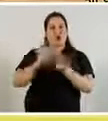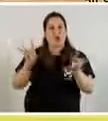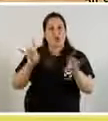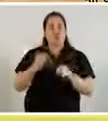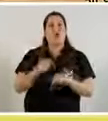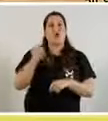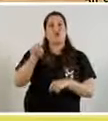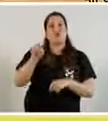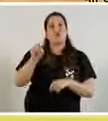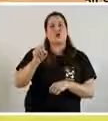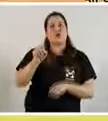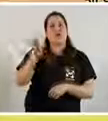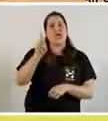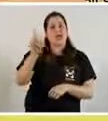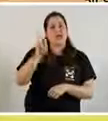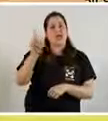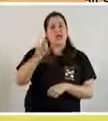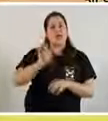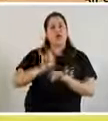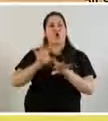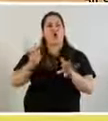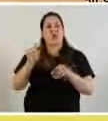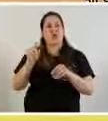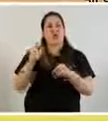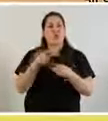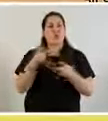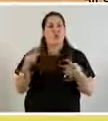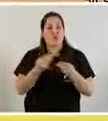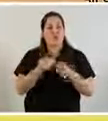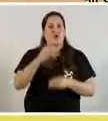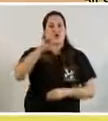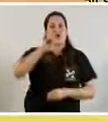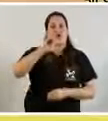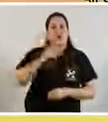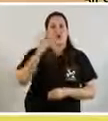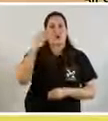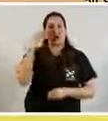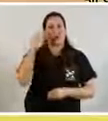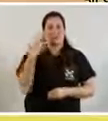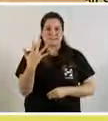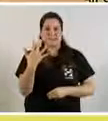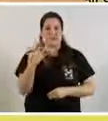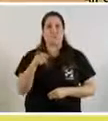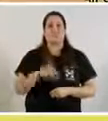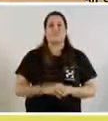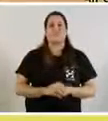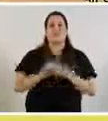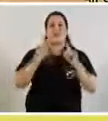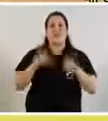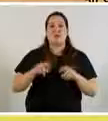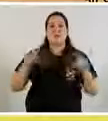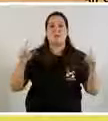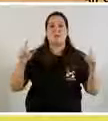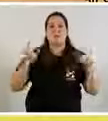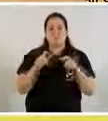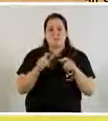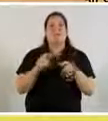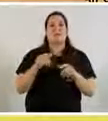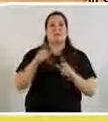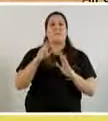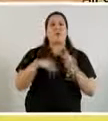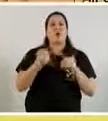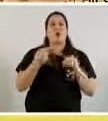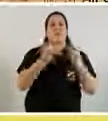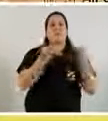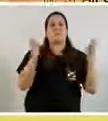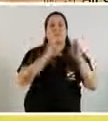da una tasa de contagiosidad, el llamado R, de 0,95. Y también con una baja en la ocupación de camas de terapia